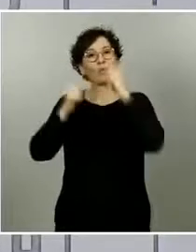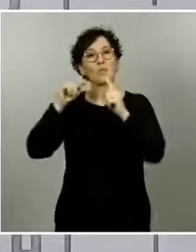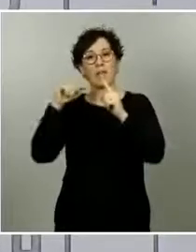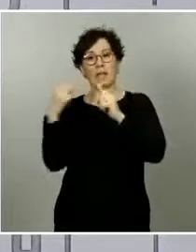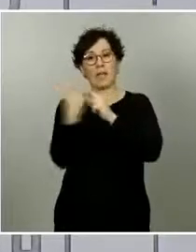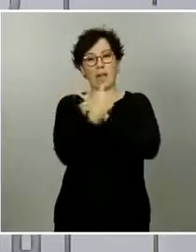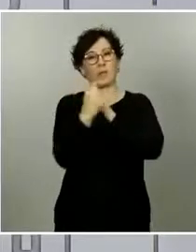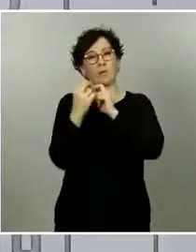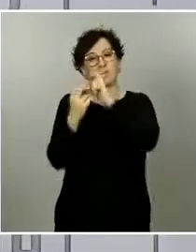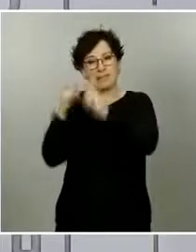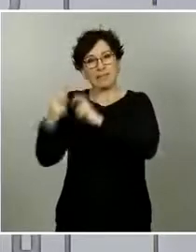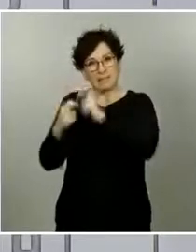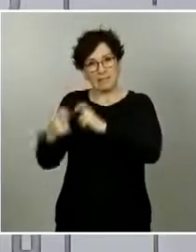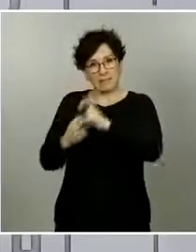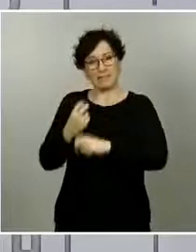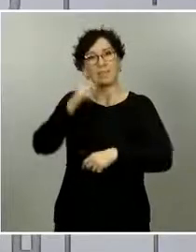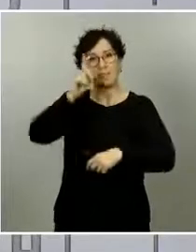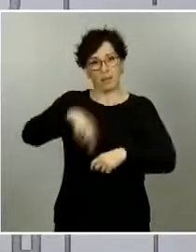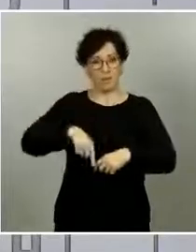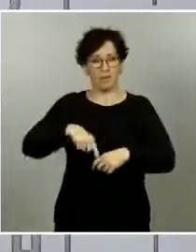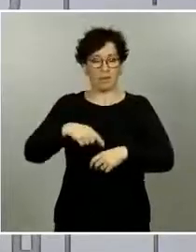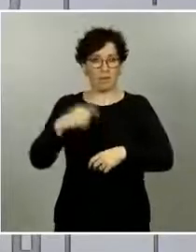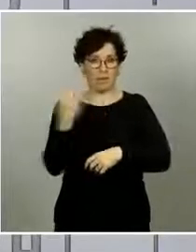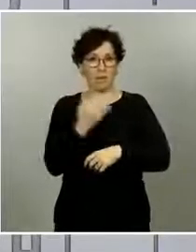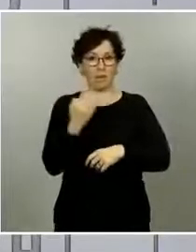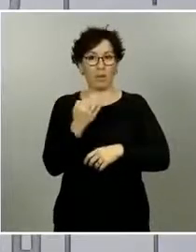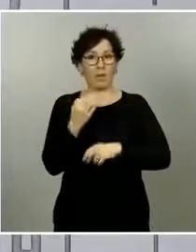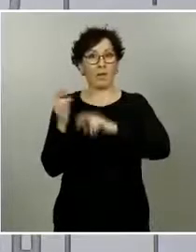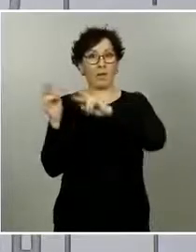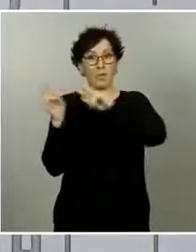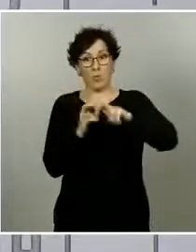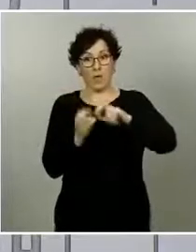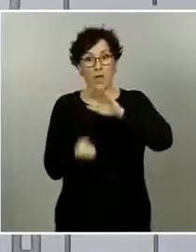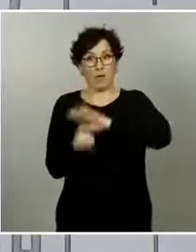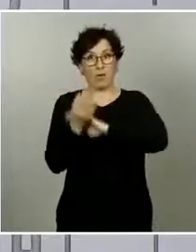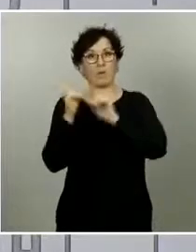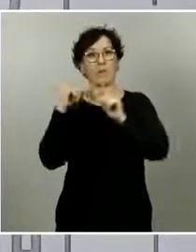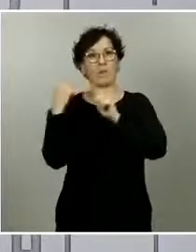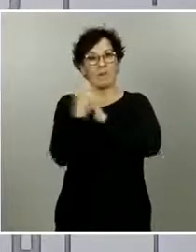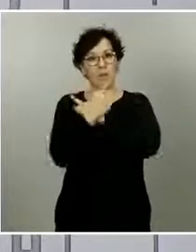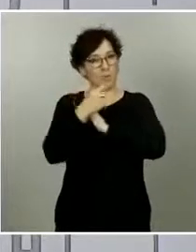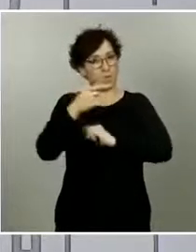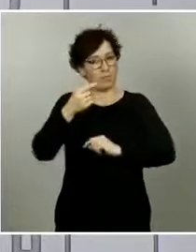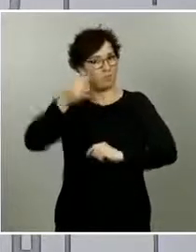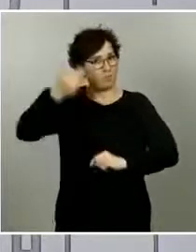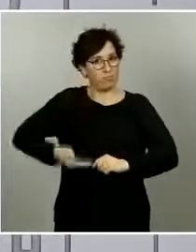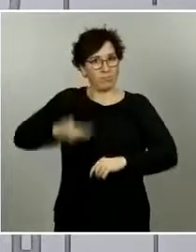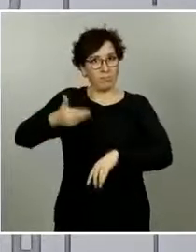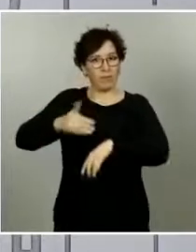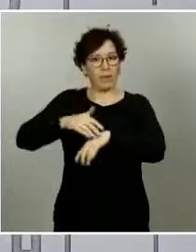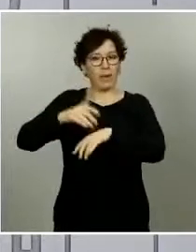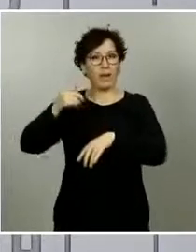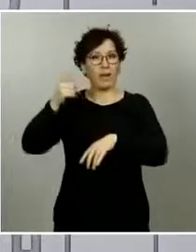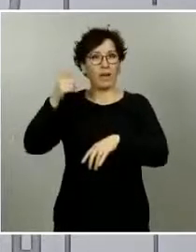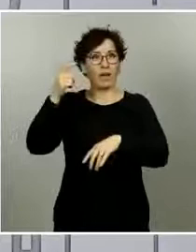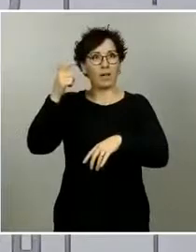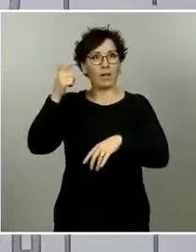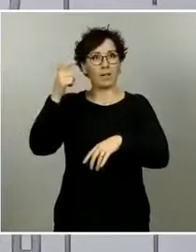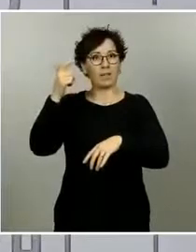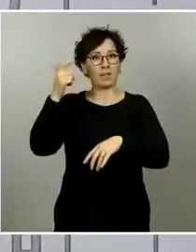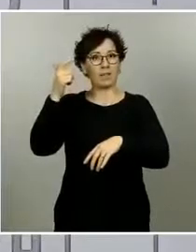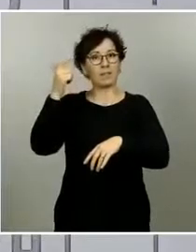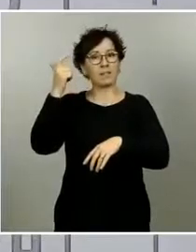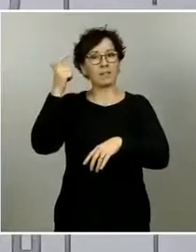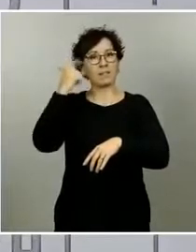pues obviamente tenemos también que ir modificando un poco algunos de los indicadores, que además esos nuevos indicadores son